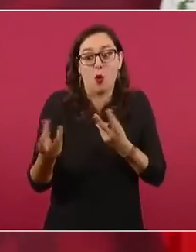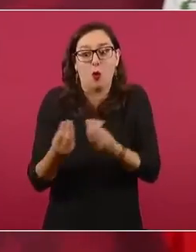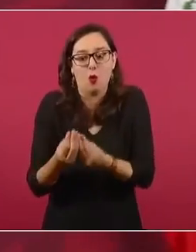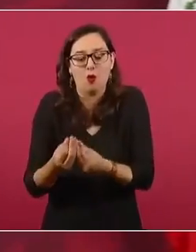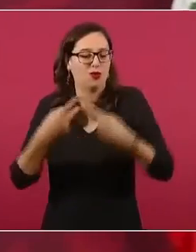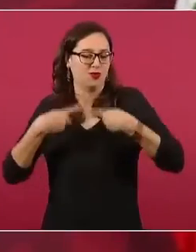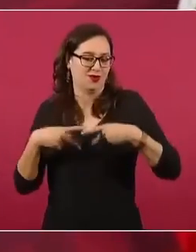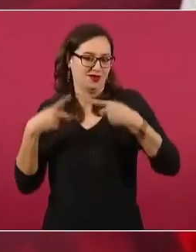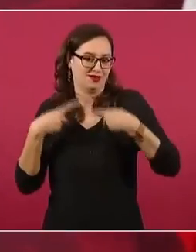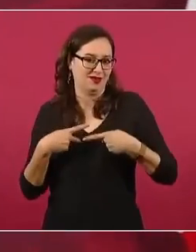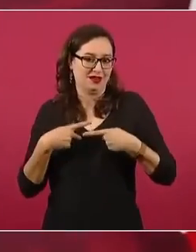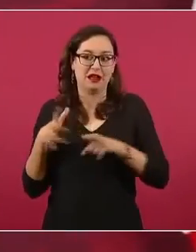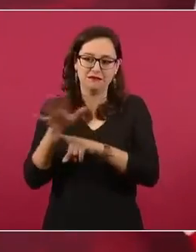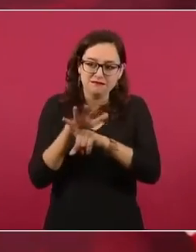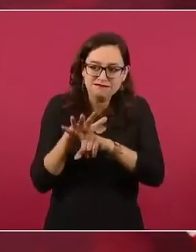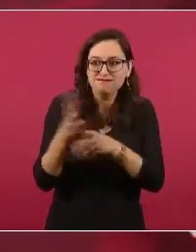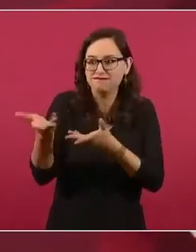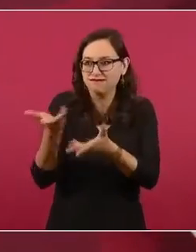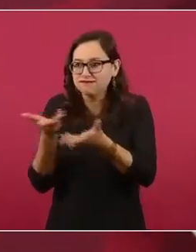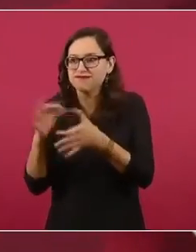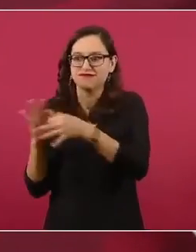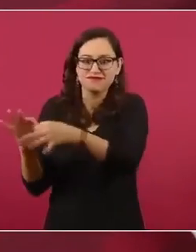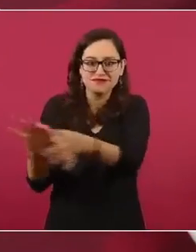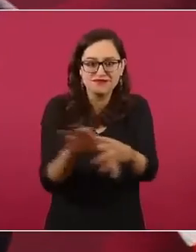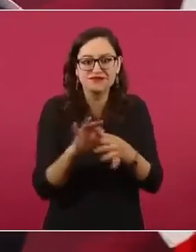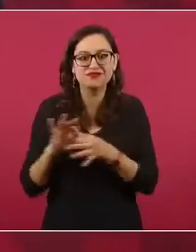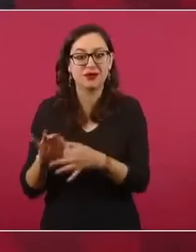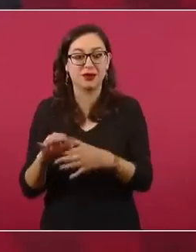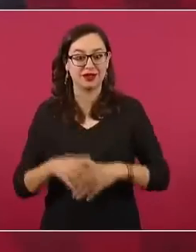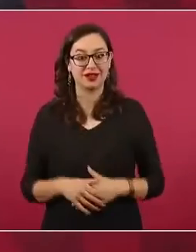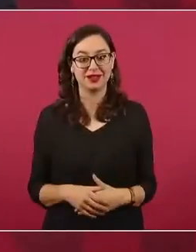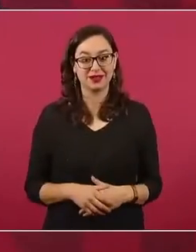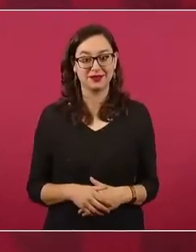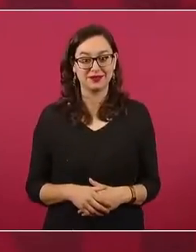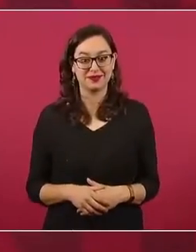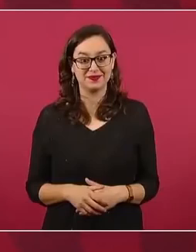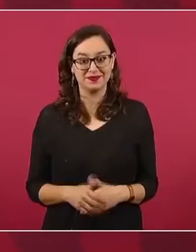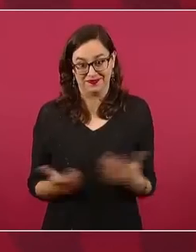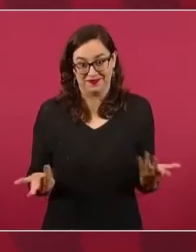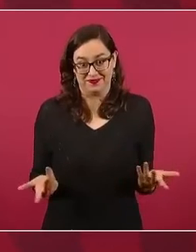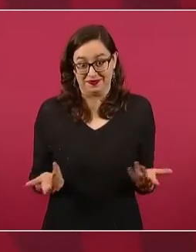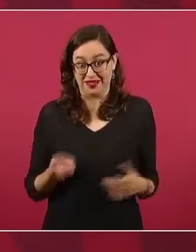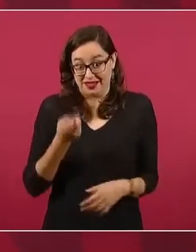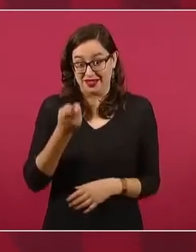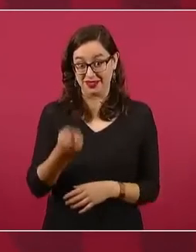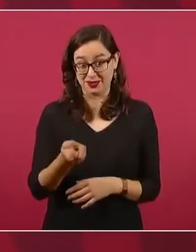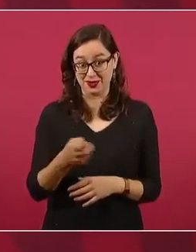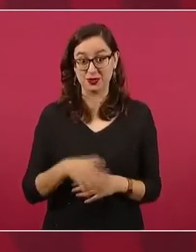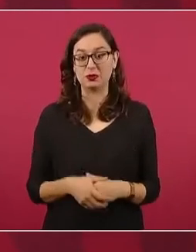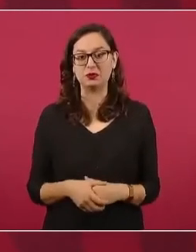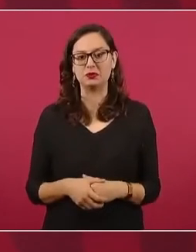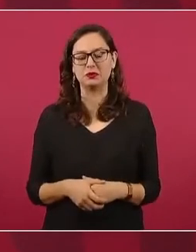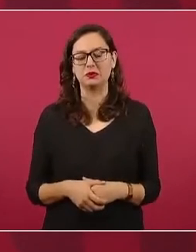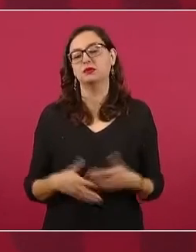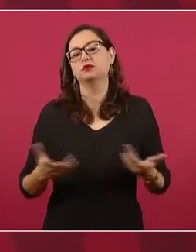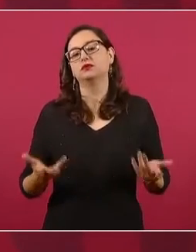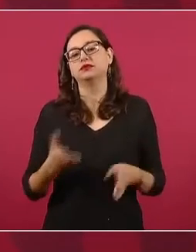que voy a colarme